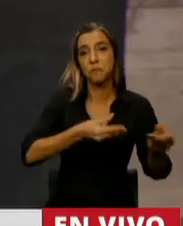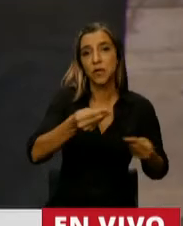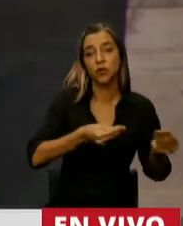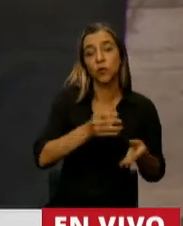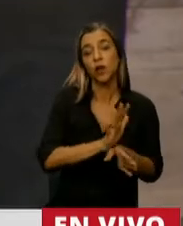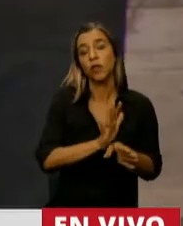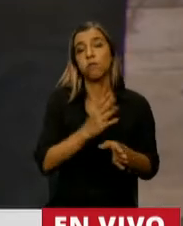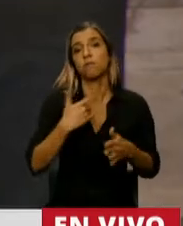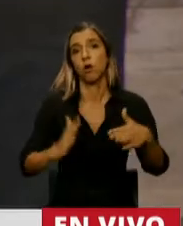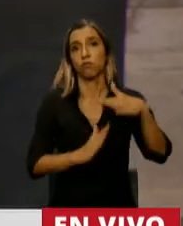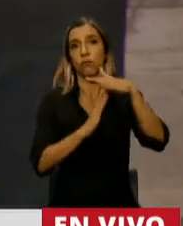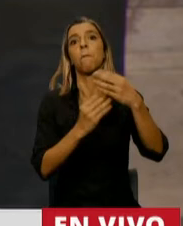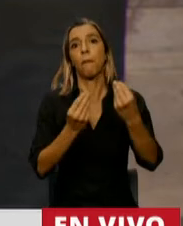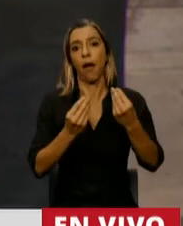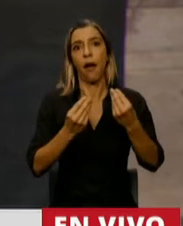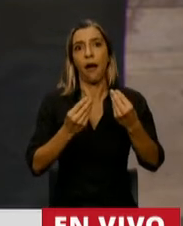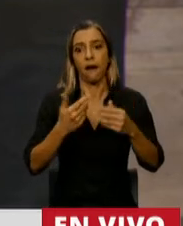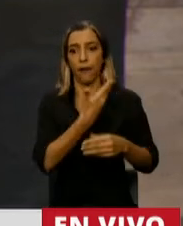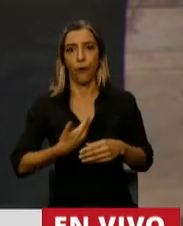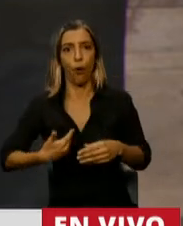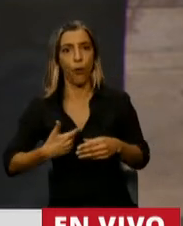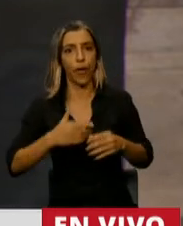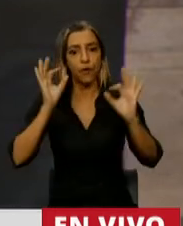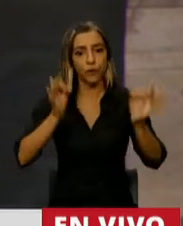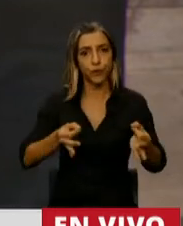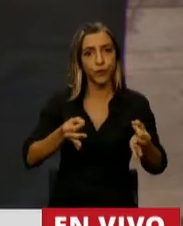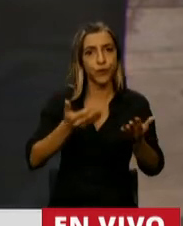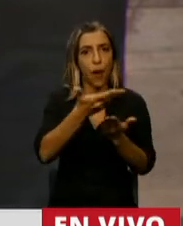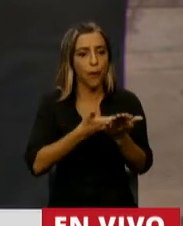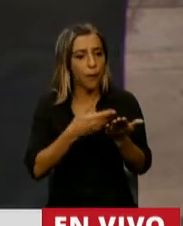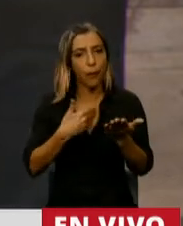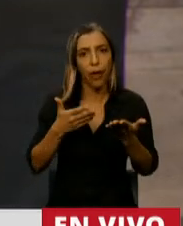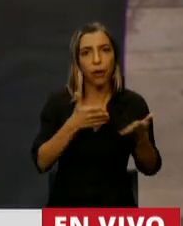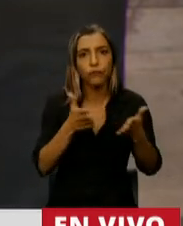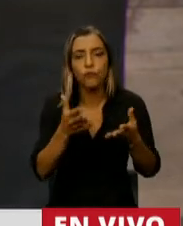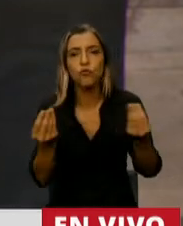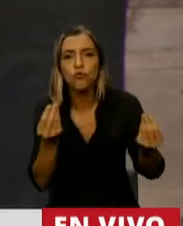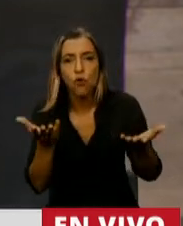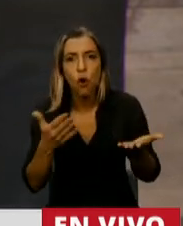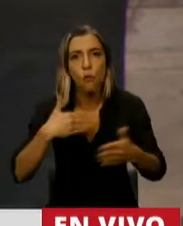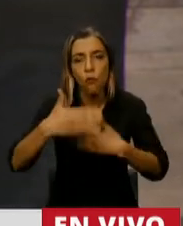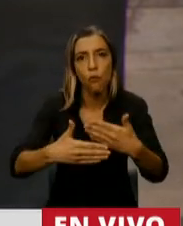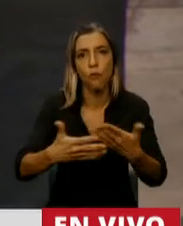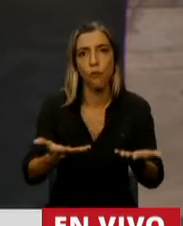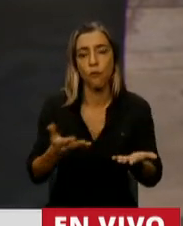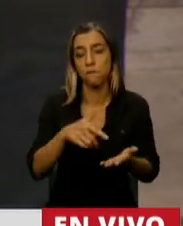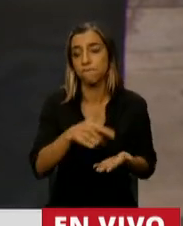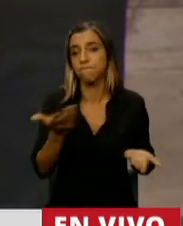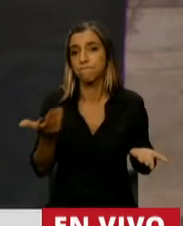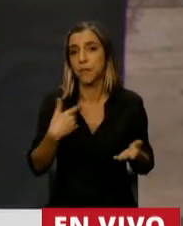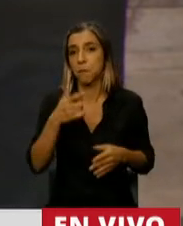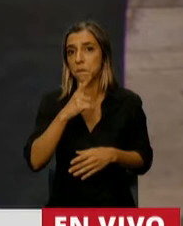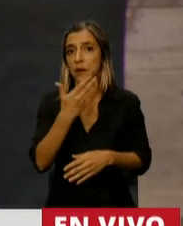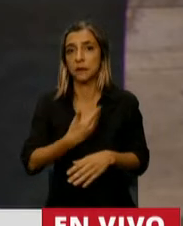madres, son el norte de un gobierno, es la hoja de ruta, como lo dijeron muchos diputados, pero está en manos de un